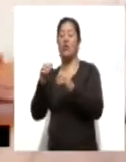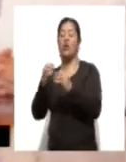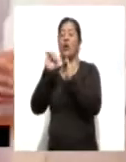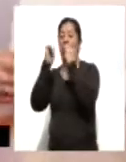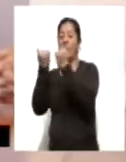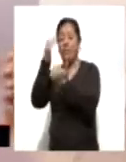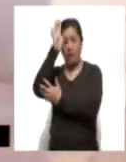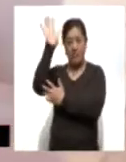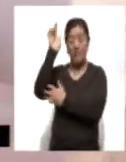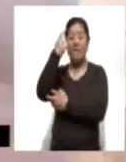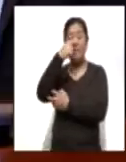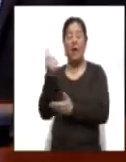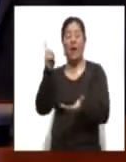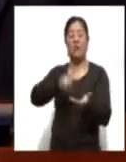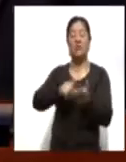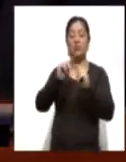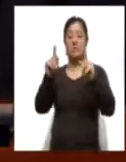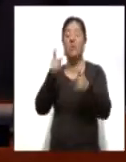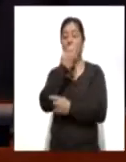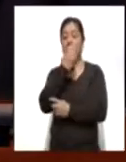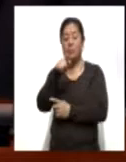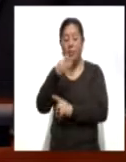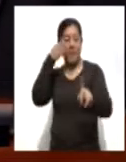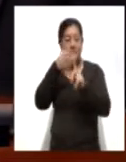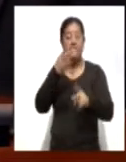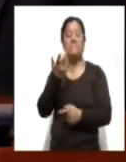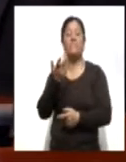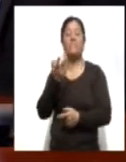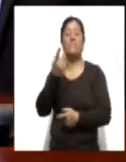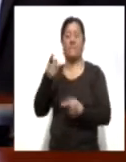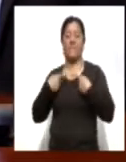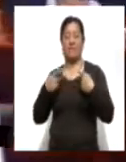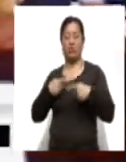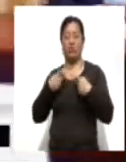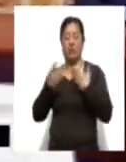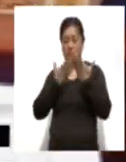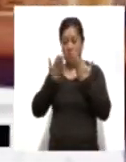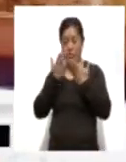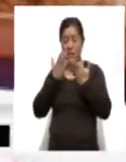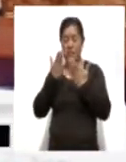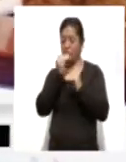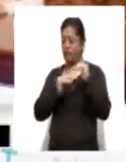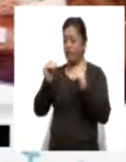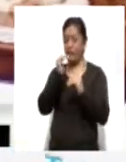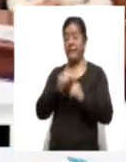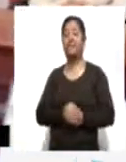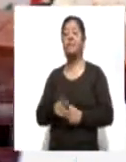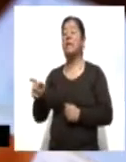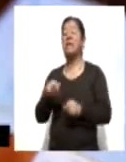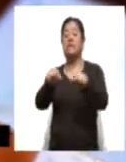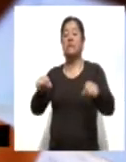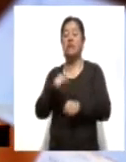Tlaxcala una escuela con un método especial dirigido a estudiantes destacados de secundaria y preparatoria. En el Salón Rojo del Palacio de